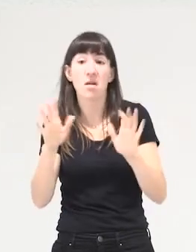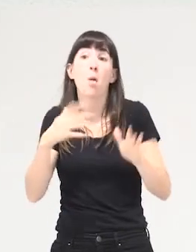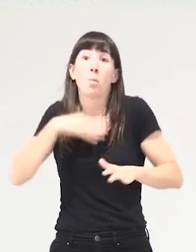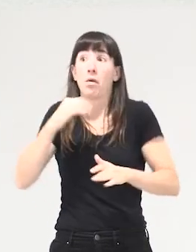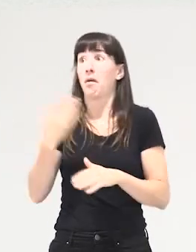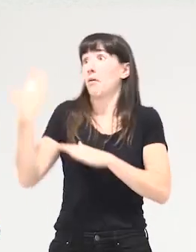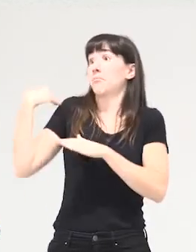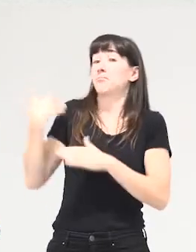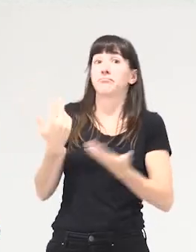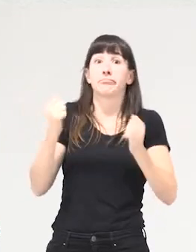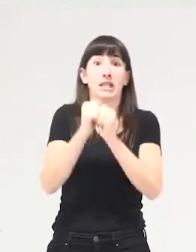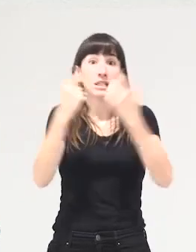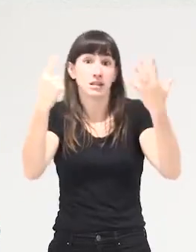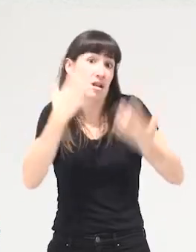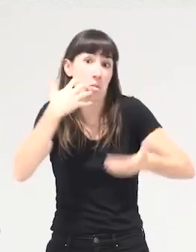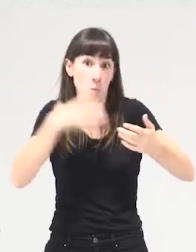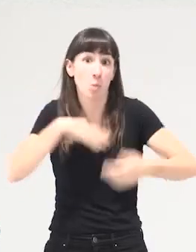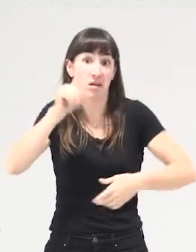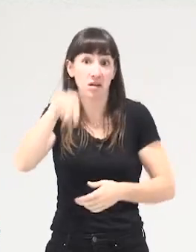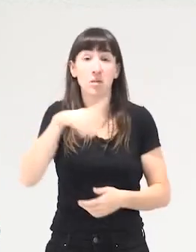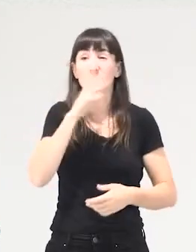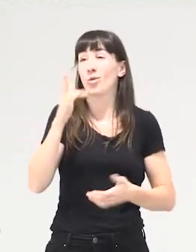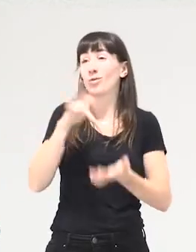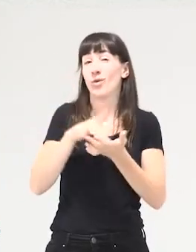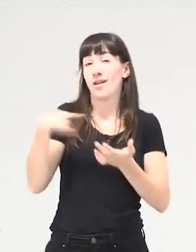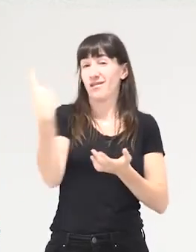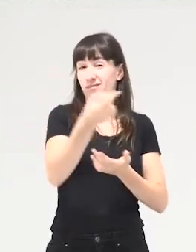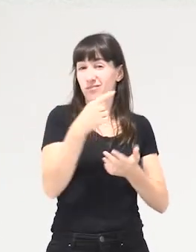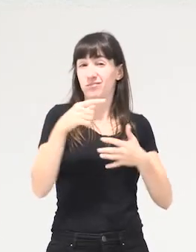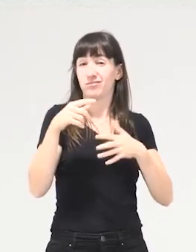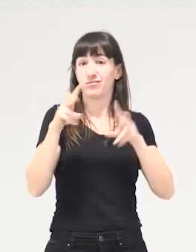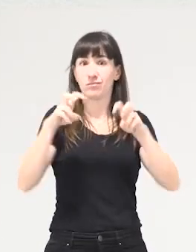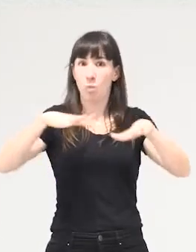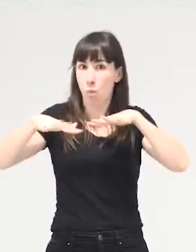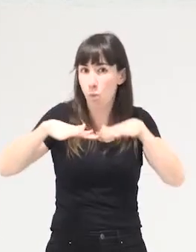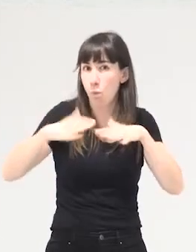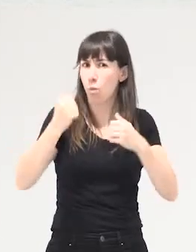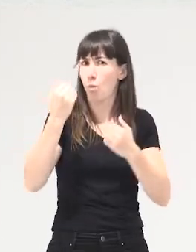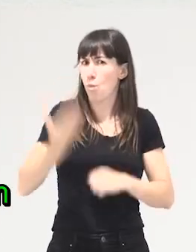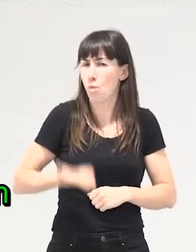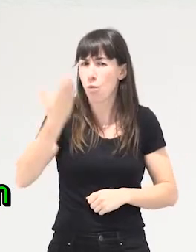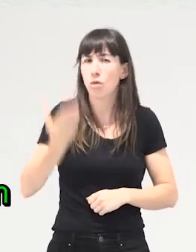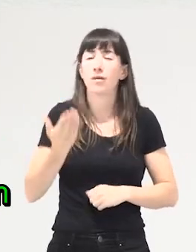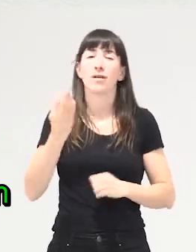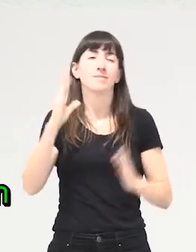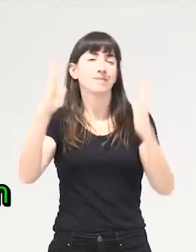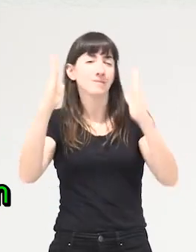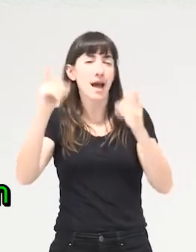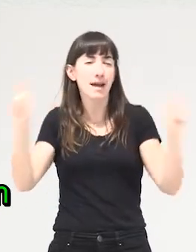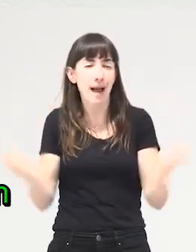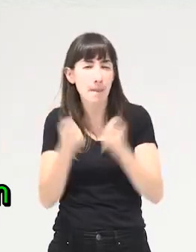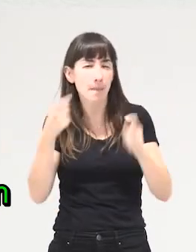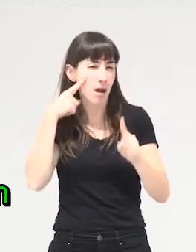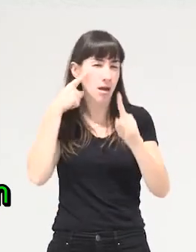tomamos como fecha de inicio, por ejemplo, que yo creo que eso a nivel más de movimiento ha sido como fue fundamental, la campaña aquella por